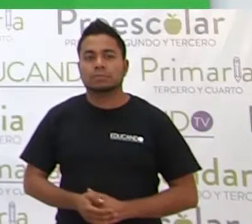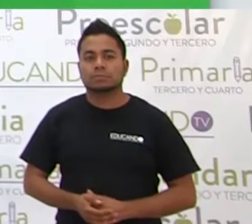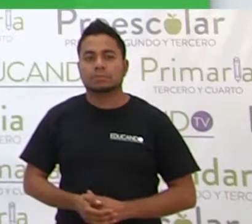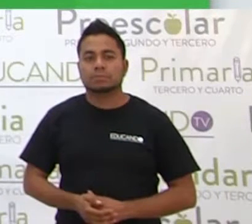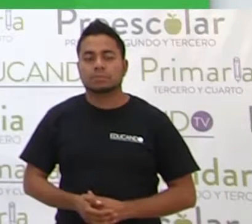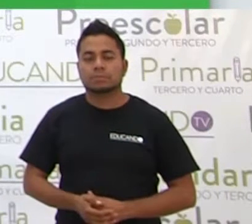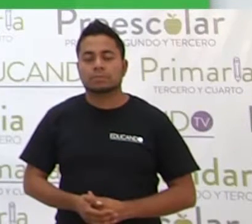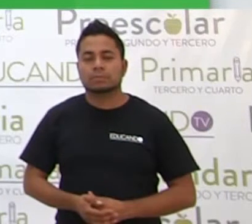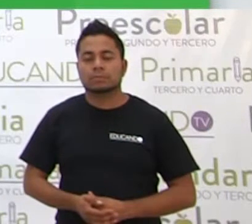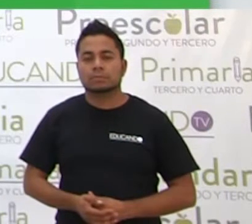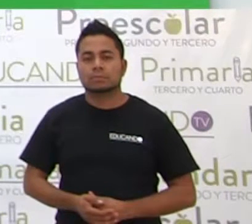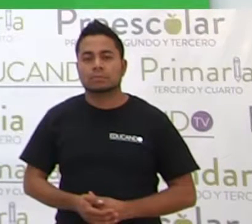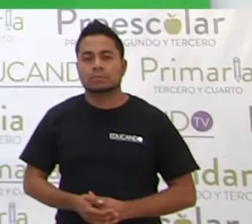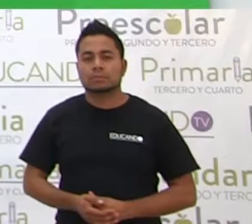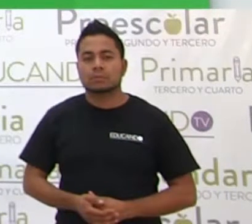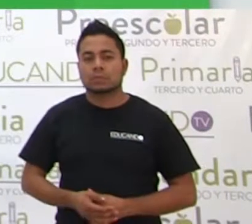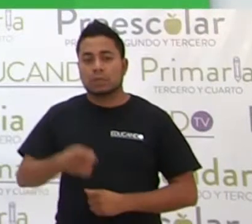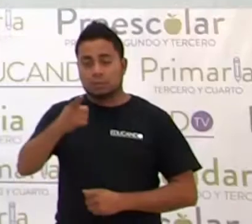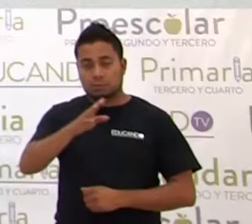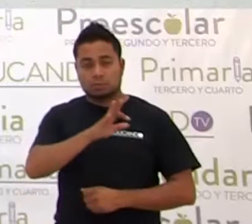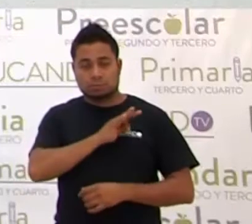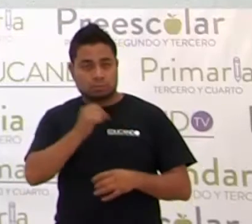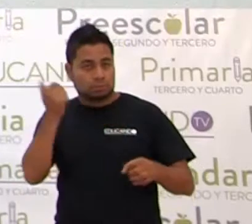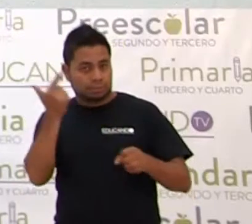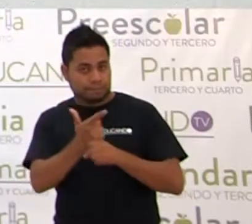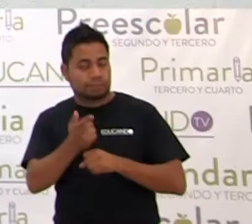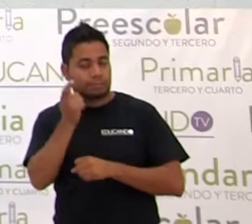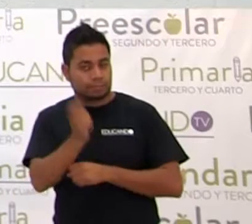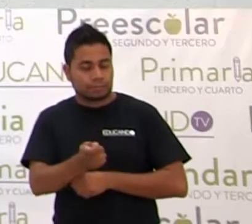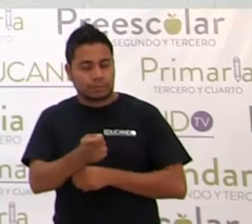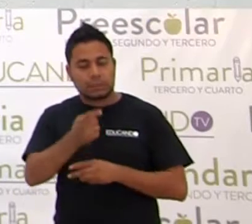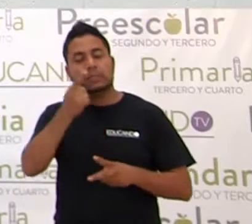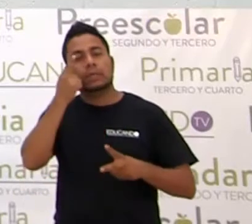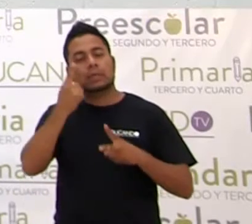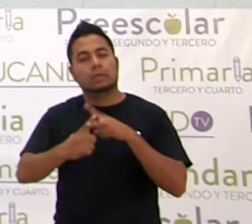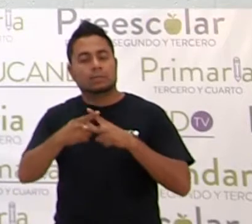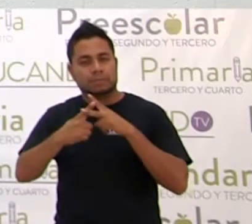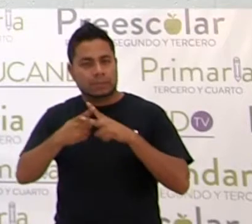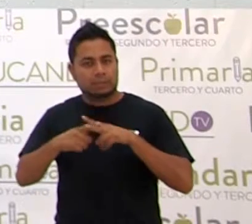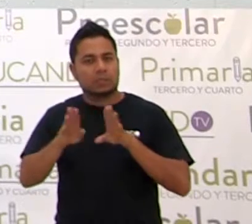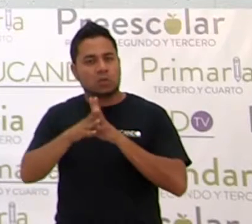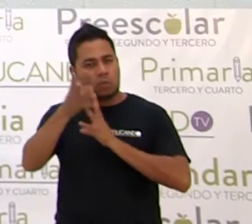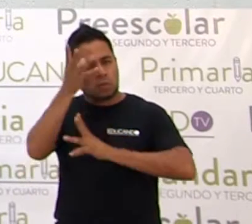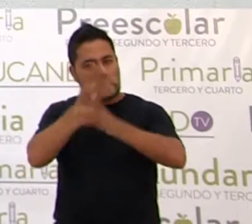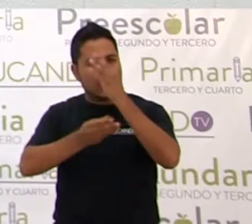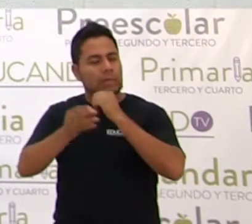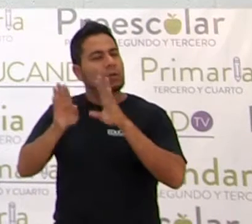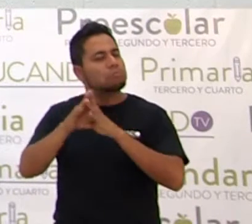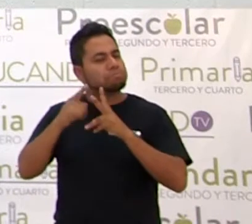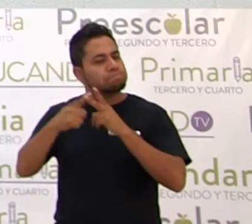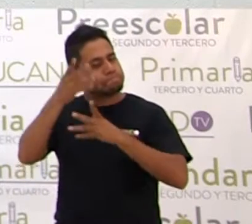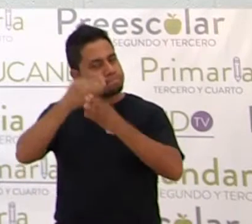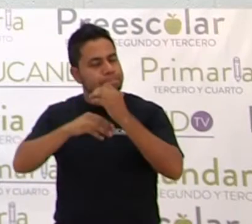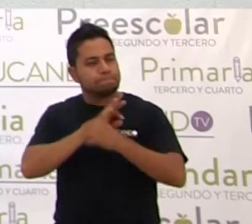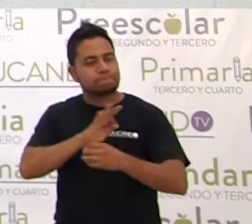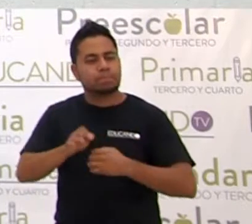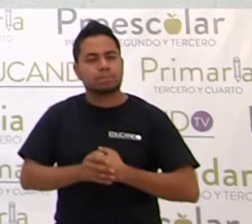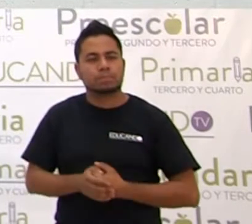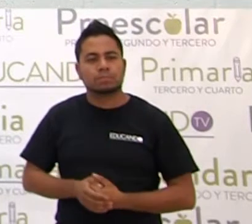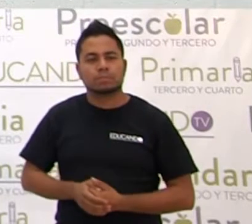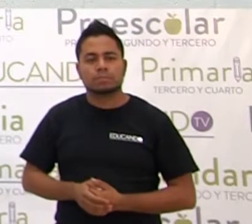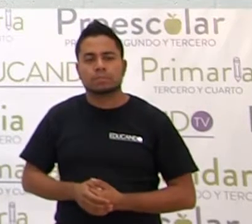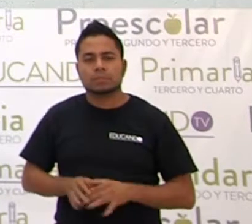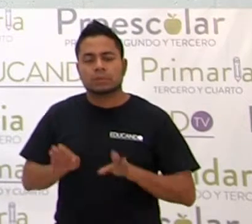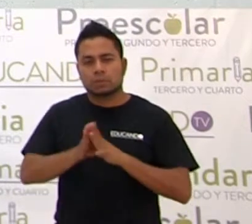para poder, si ustedes se dan cuenta, ¿sí? Matemáticas, ¿cómo se aprende? ¿Cómo aprenden ustedes